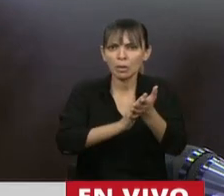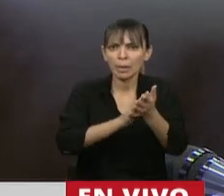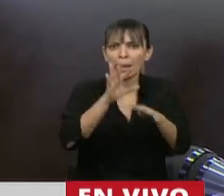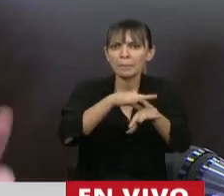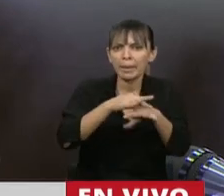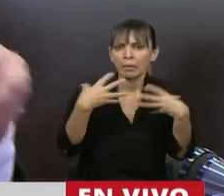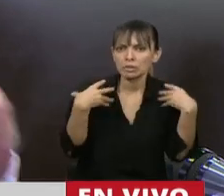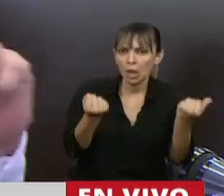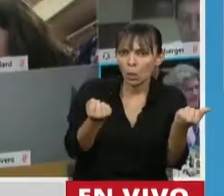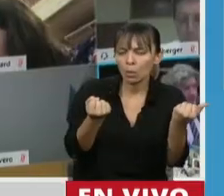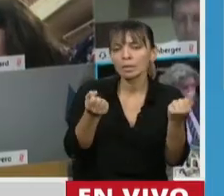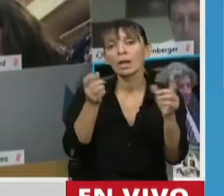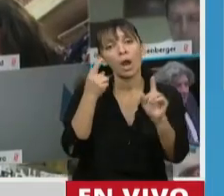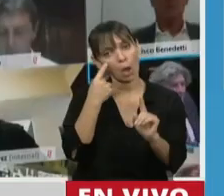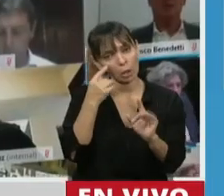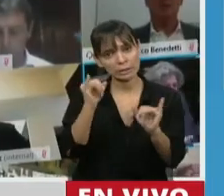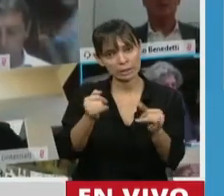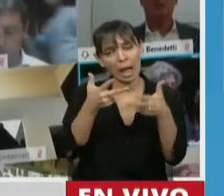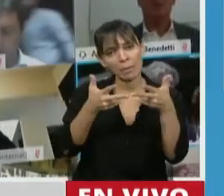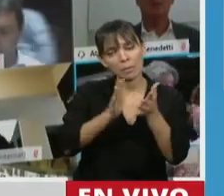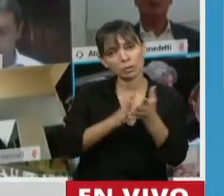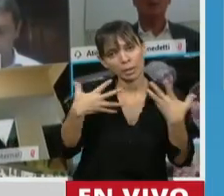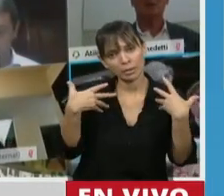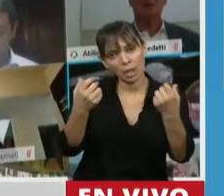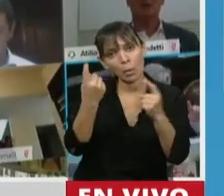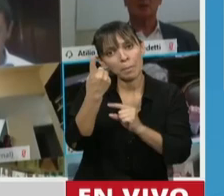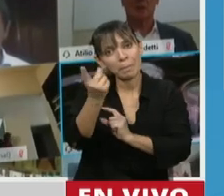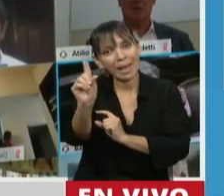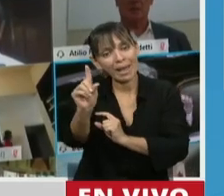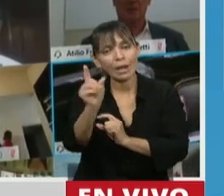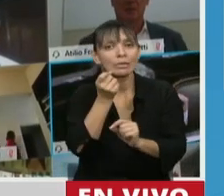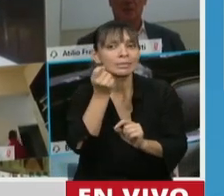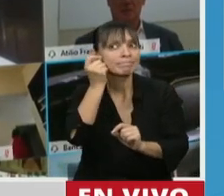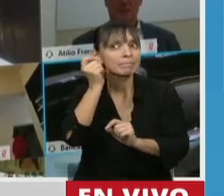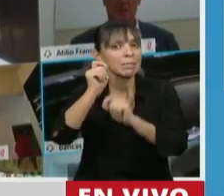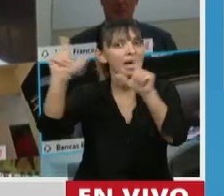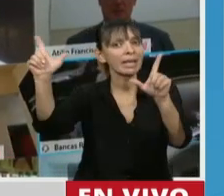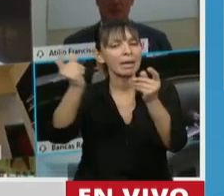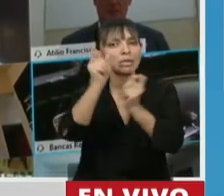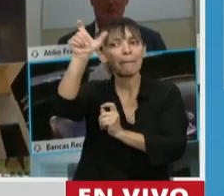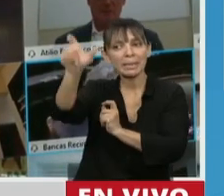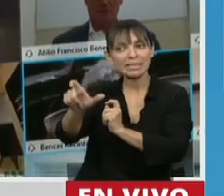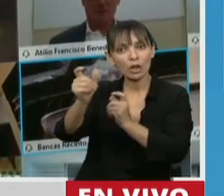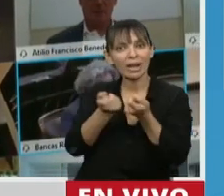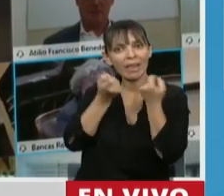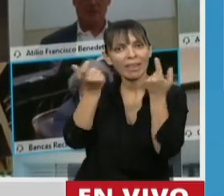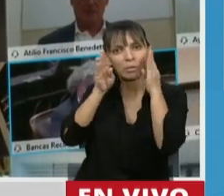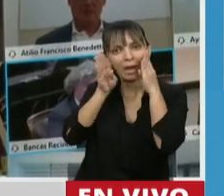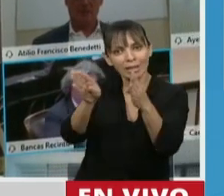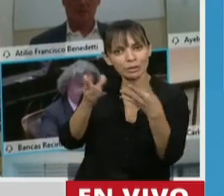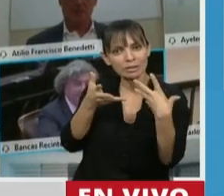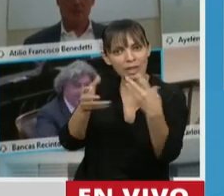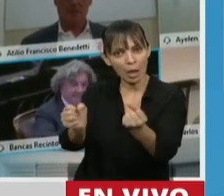Momento. Estamos hablando de medicina en condición tal en donde aquel sujeto al que se le presta el servicio de salud,